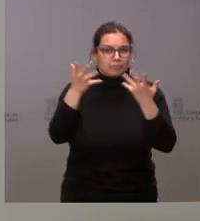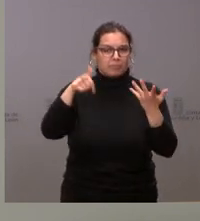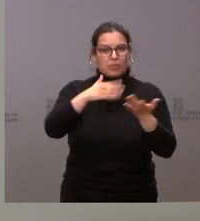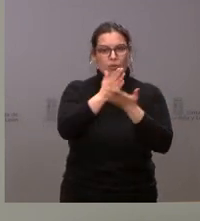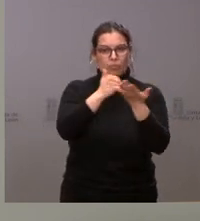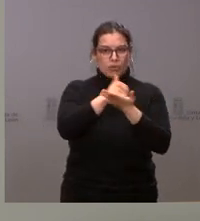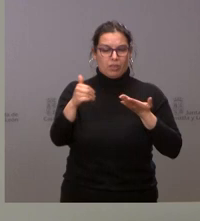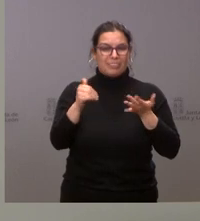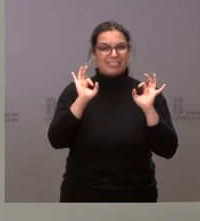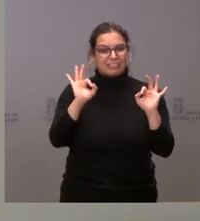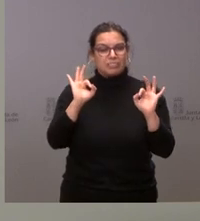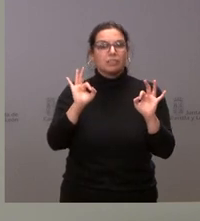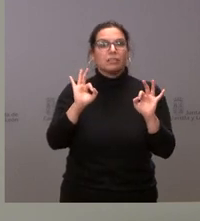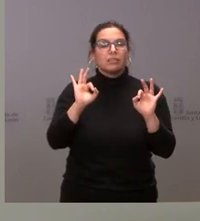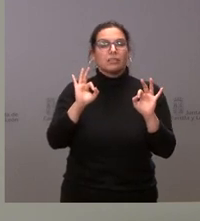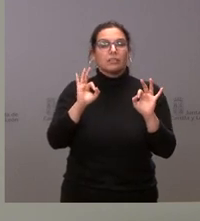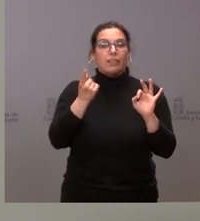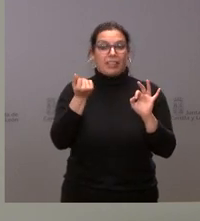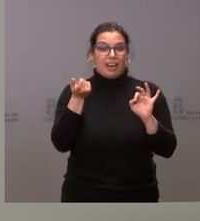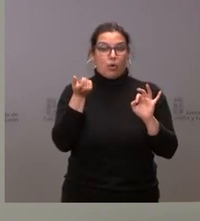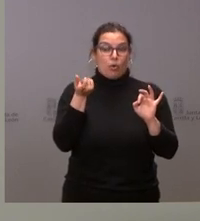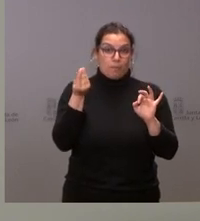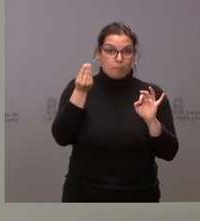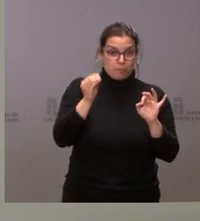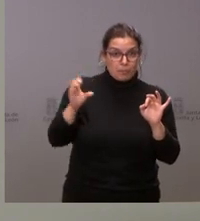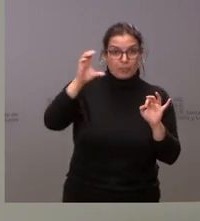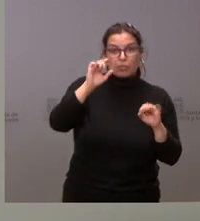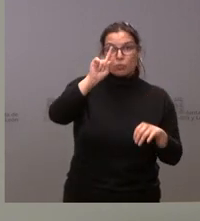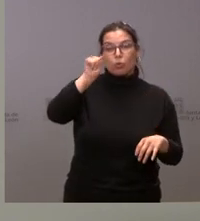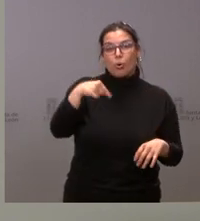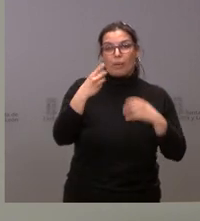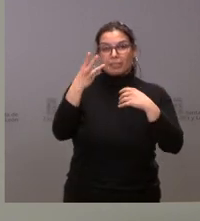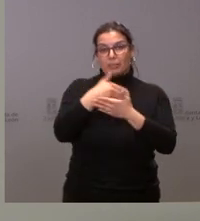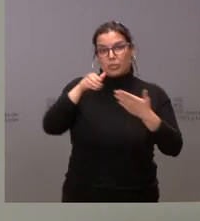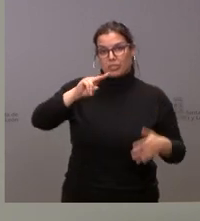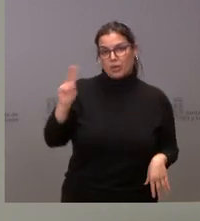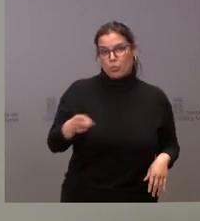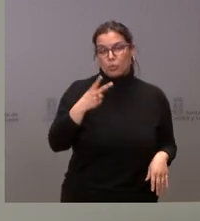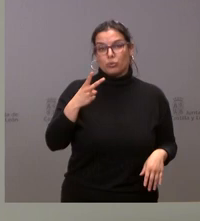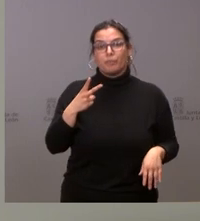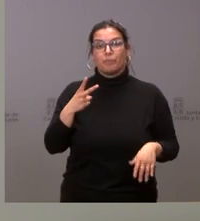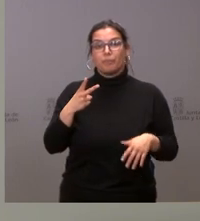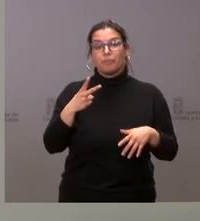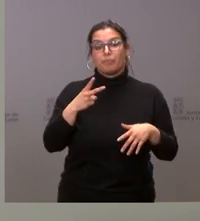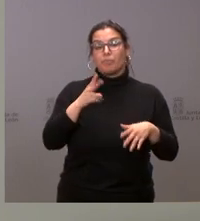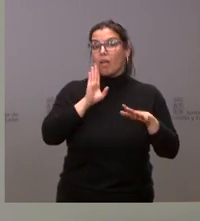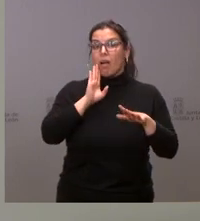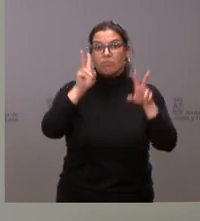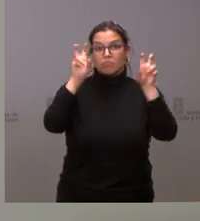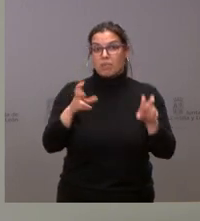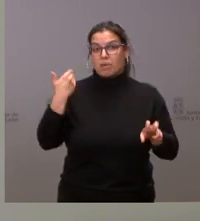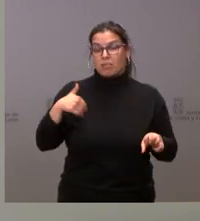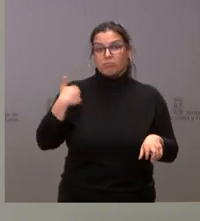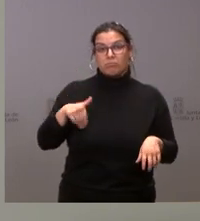en concreto, sumando más cantidades, como les digo, 1,3 millones de euros. Estos son los asuntos más relevantes